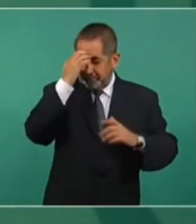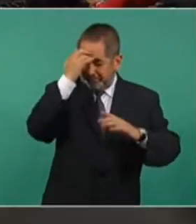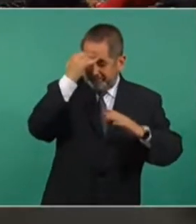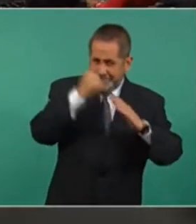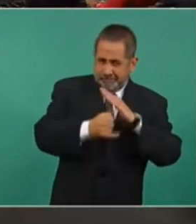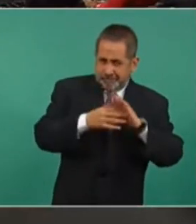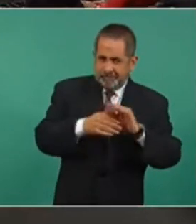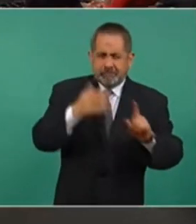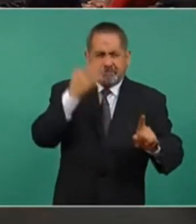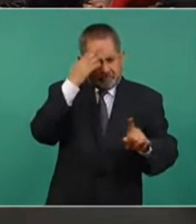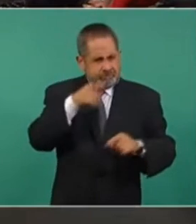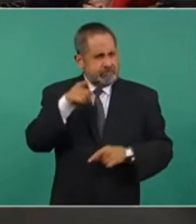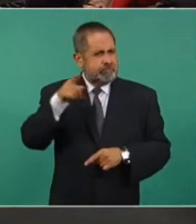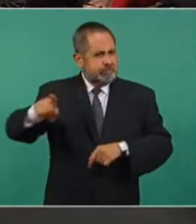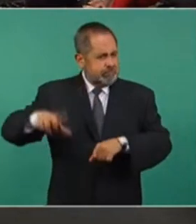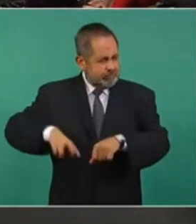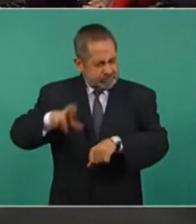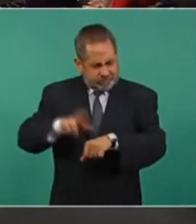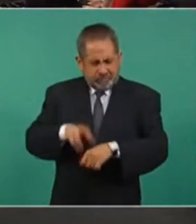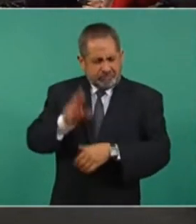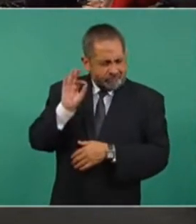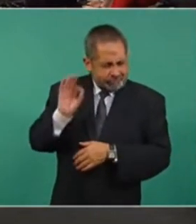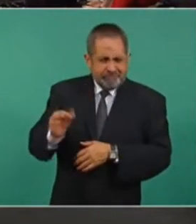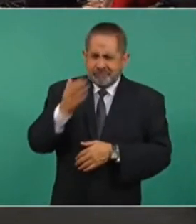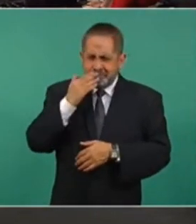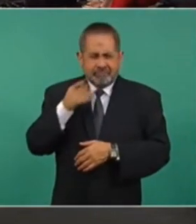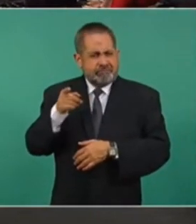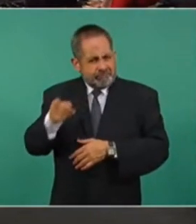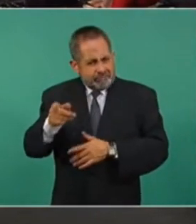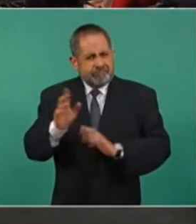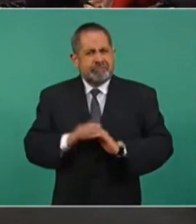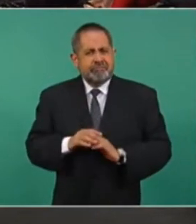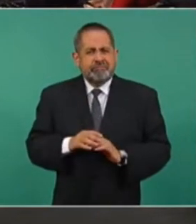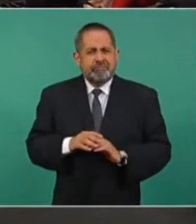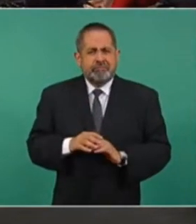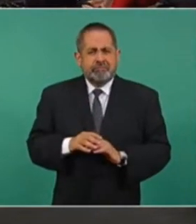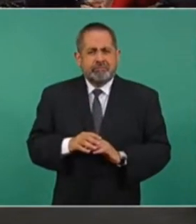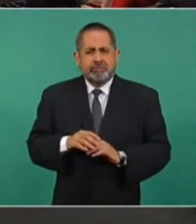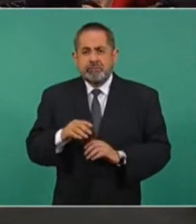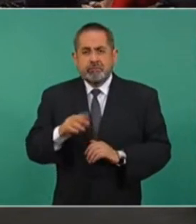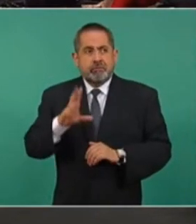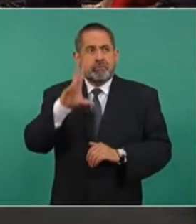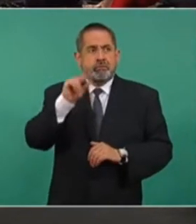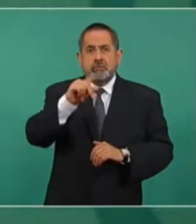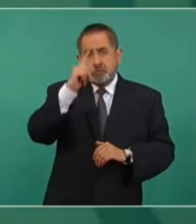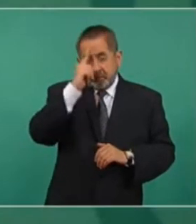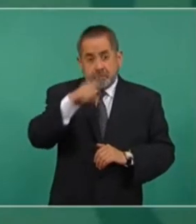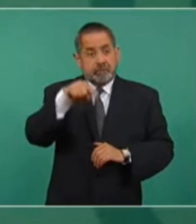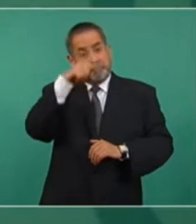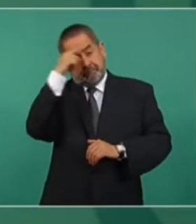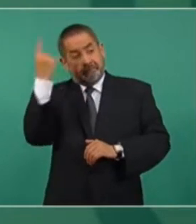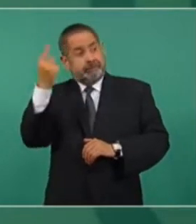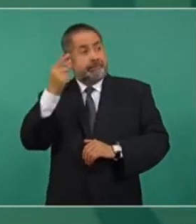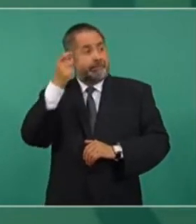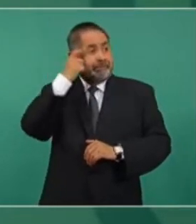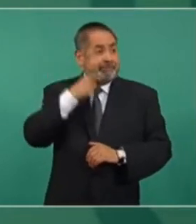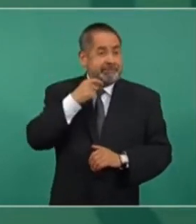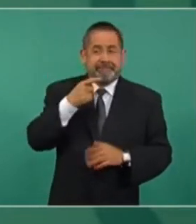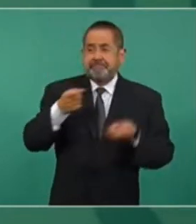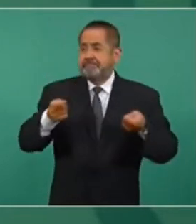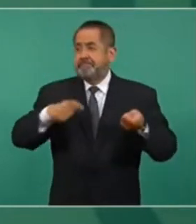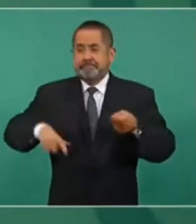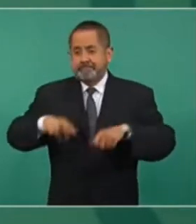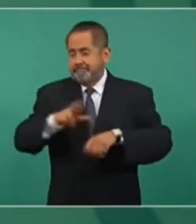saben que no es un día de campo gobernar Guerrero, porque